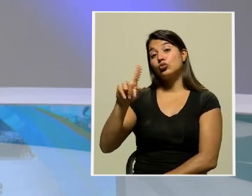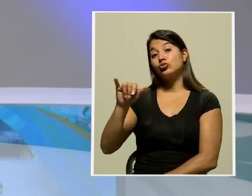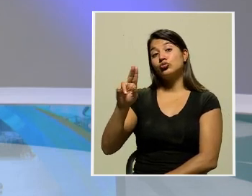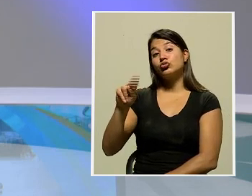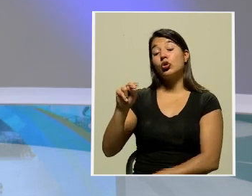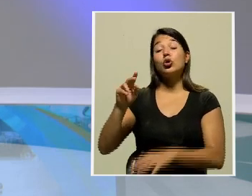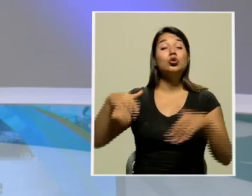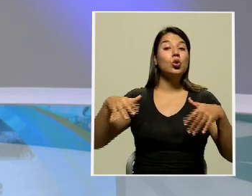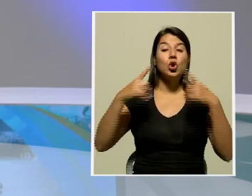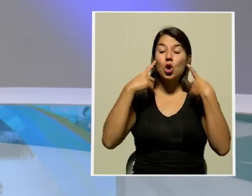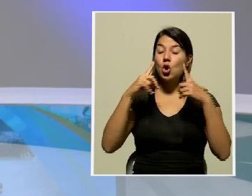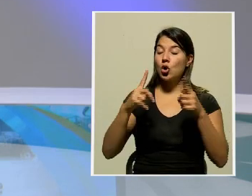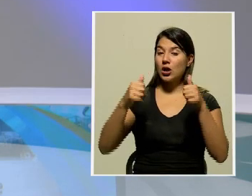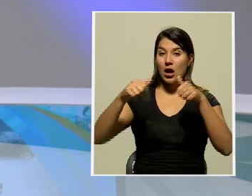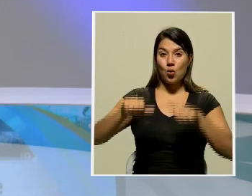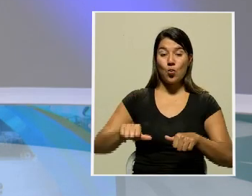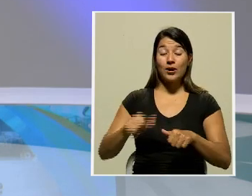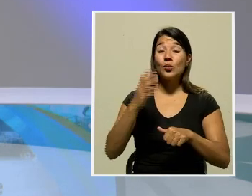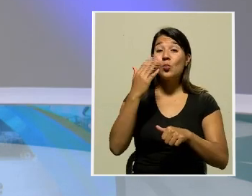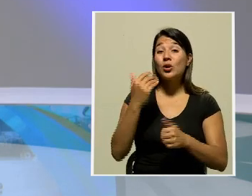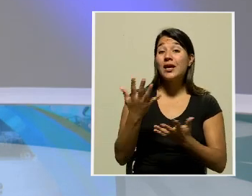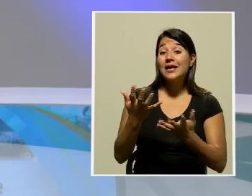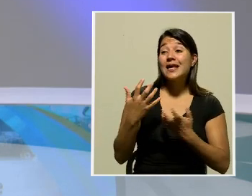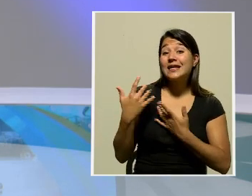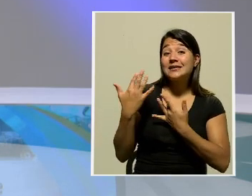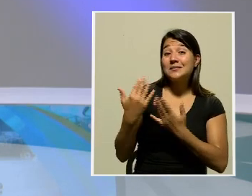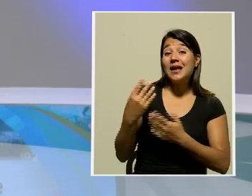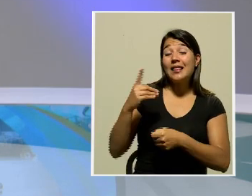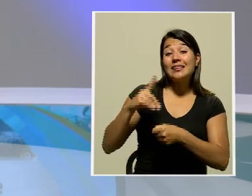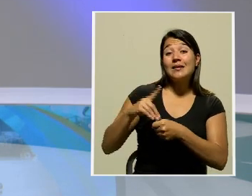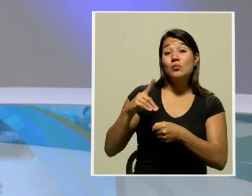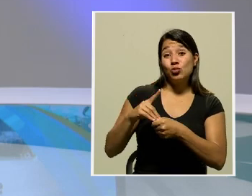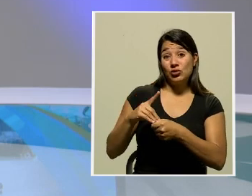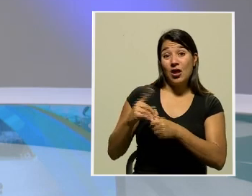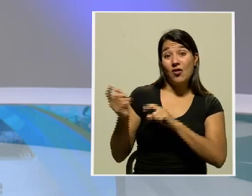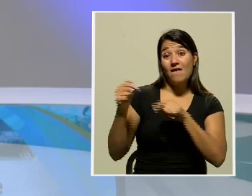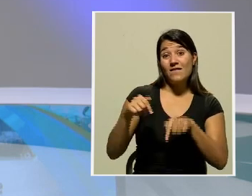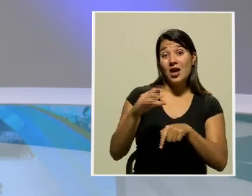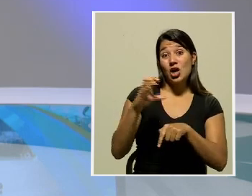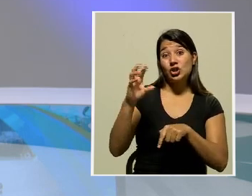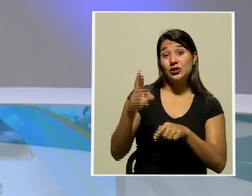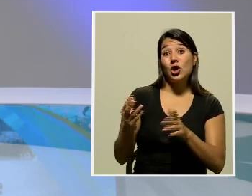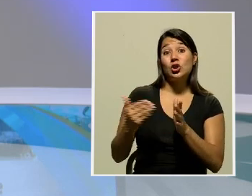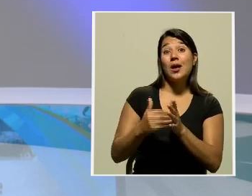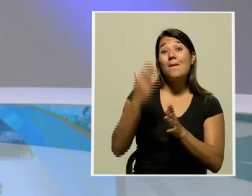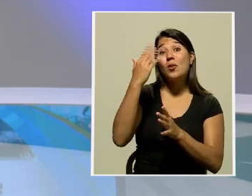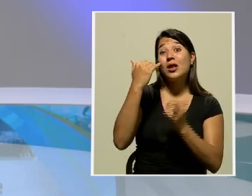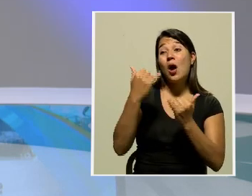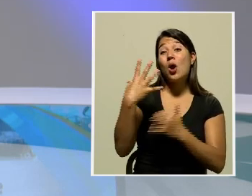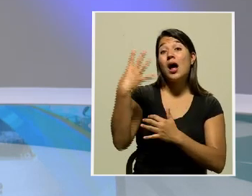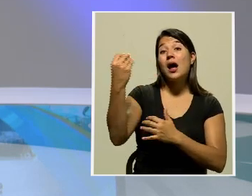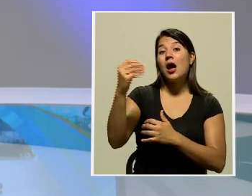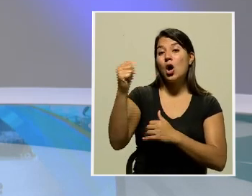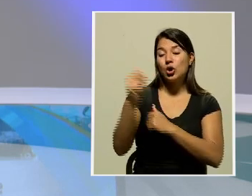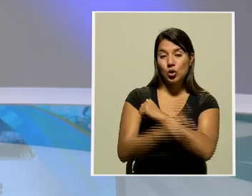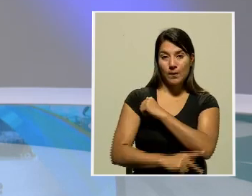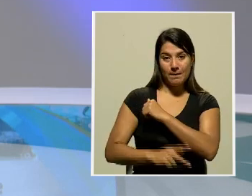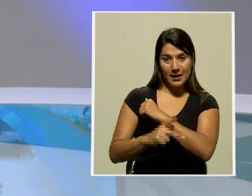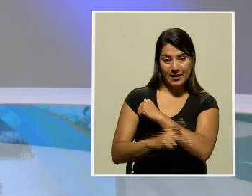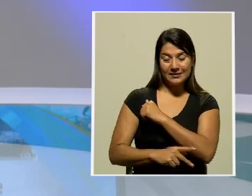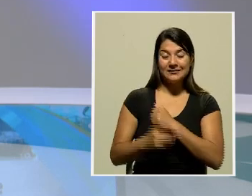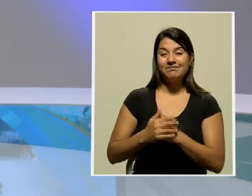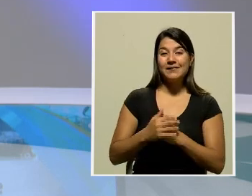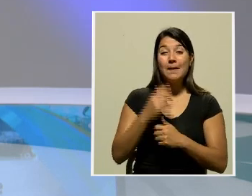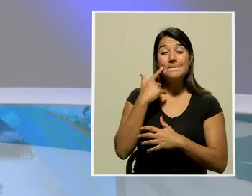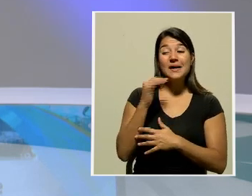Verdes y Blancos de esperar a que el diputado limonense vuelva al país, pues ahorita no está en Costa Rica. A Gursón se le ha señalado por